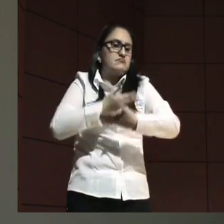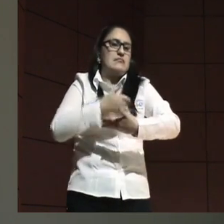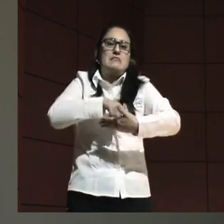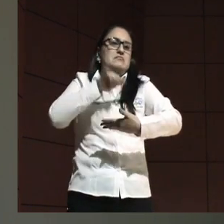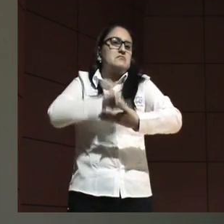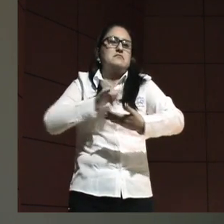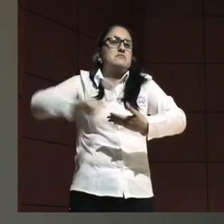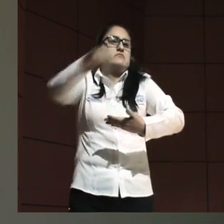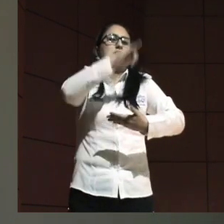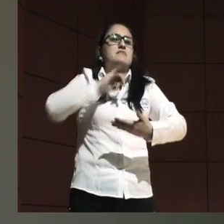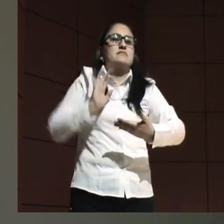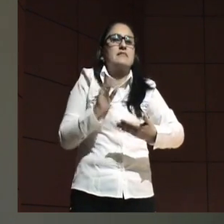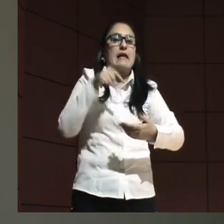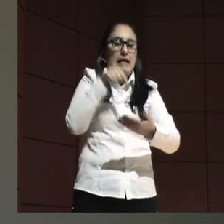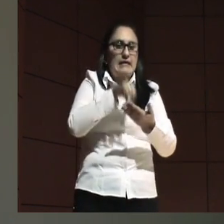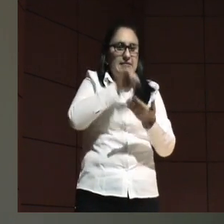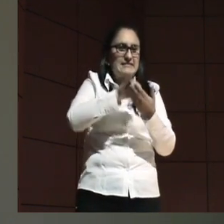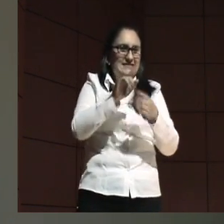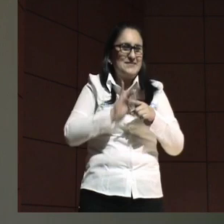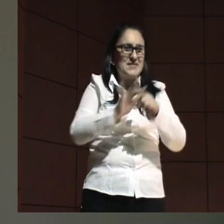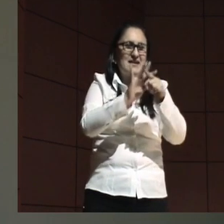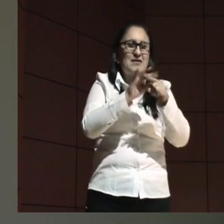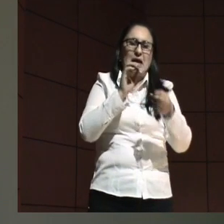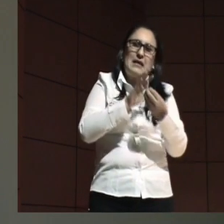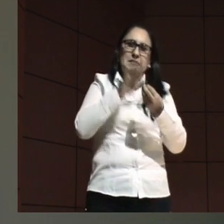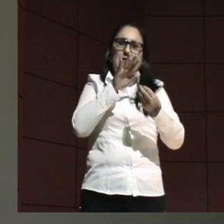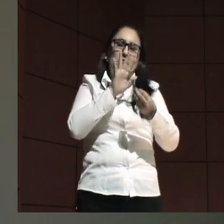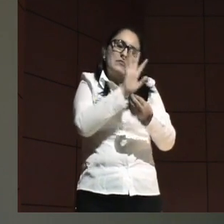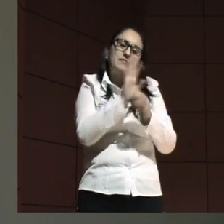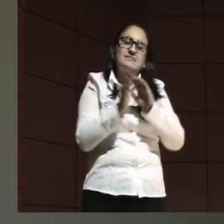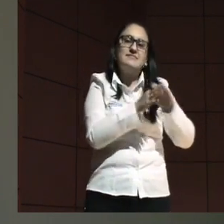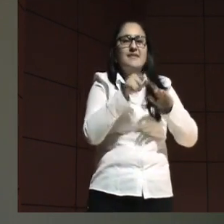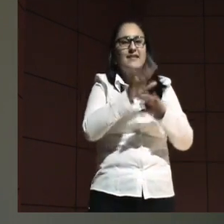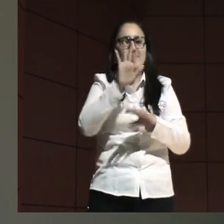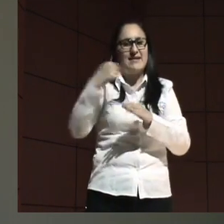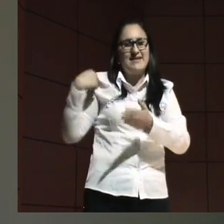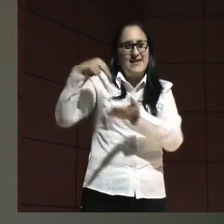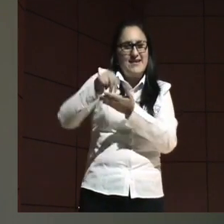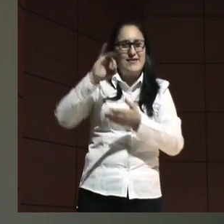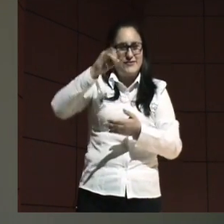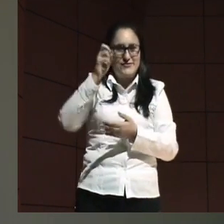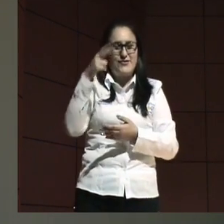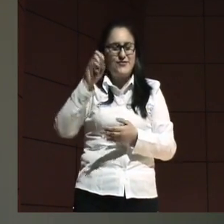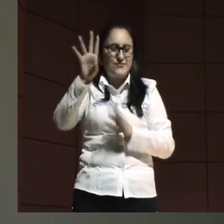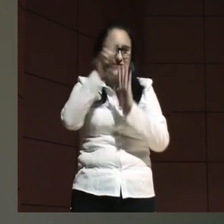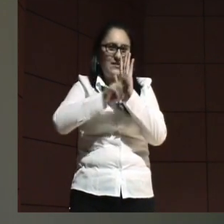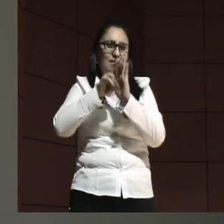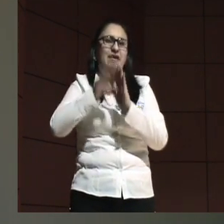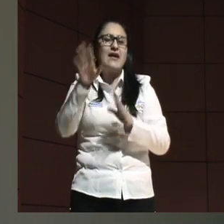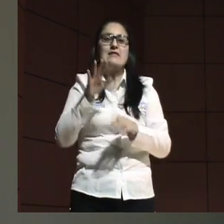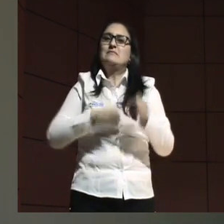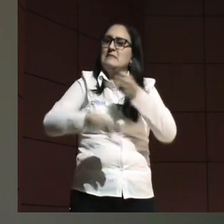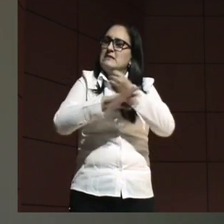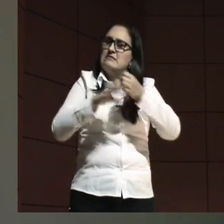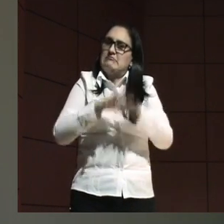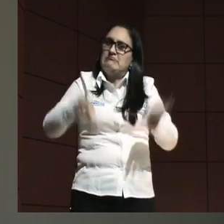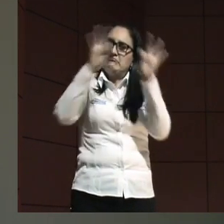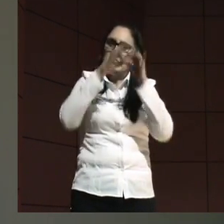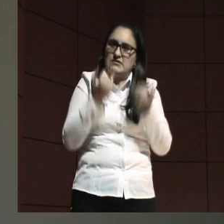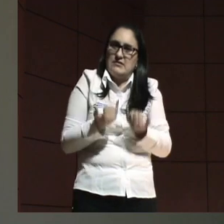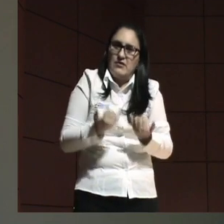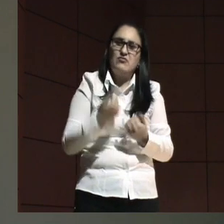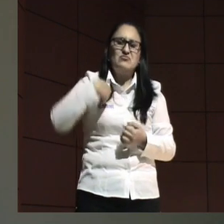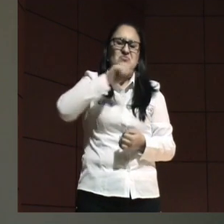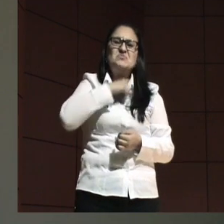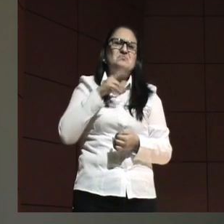Ese punto, ese punto práctico no tan abstracto de la teoría de John Rawls es básico y es fundamental hoy. Nosotros no